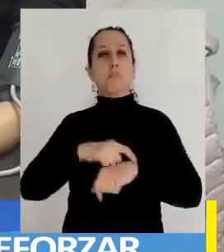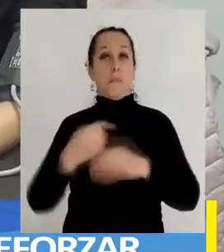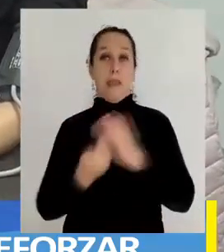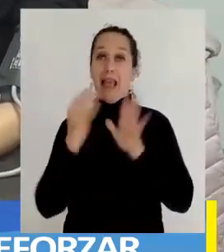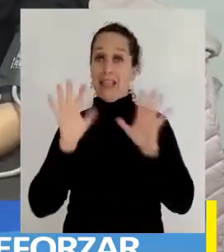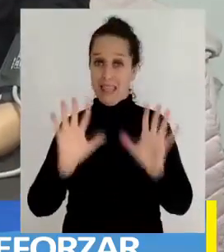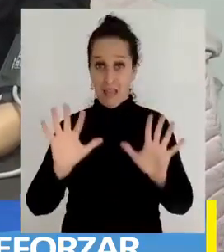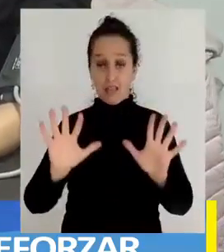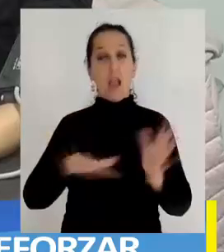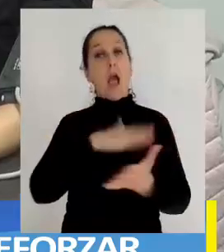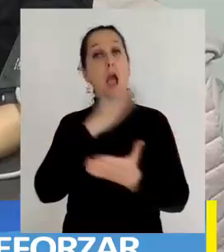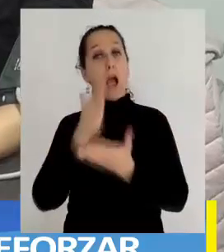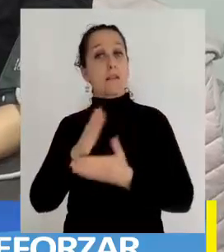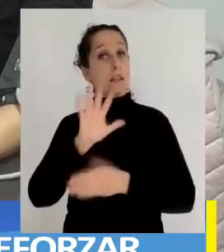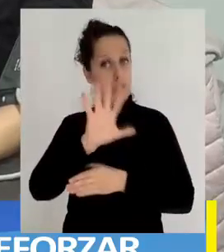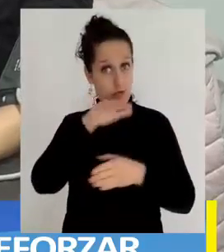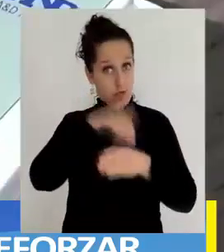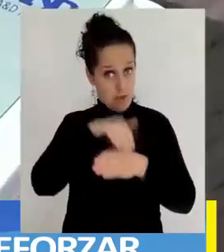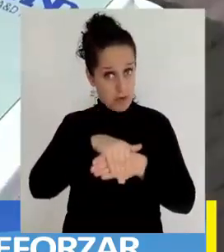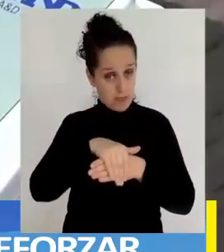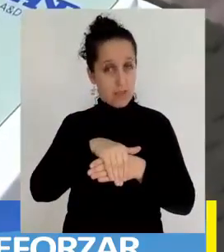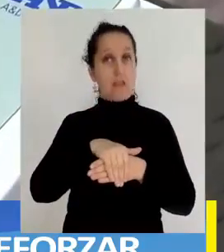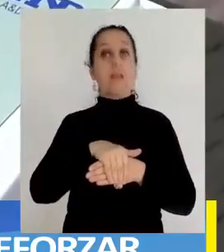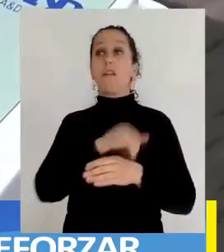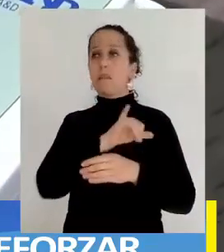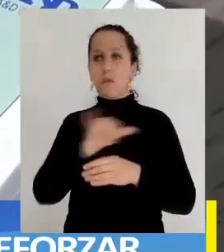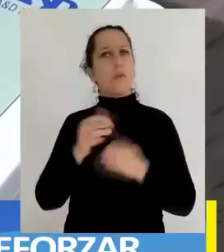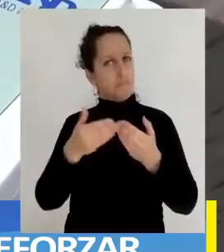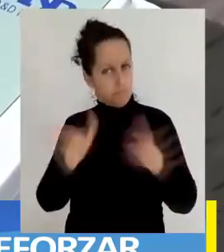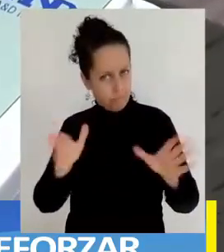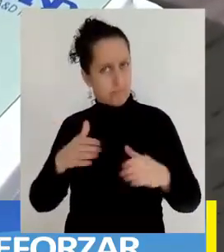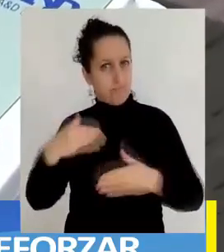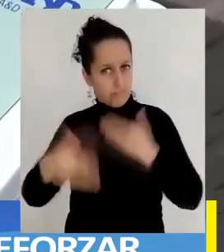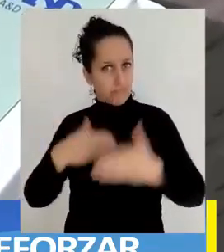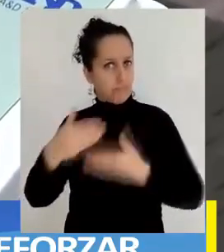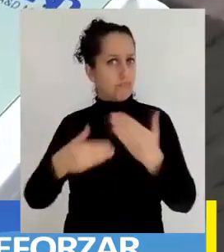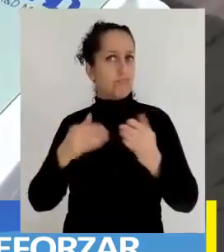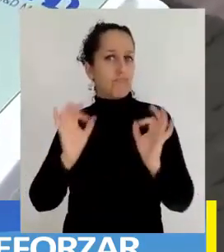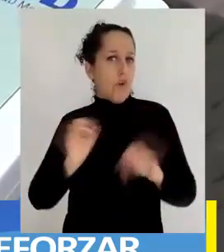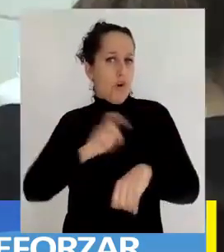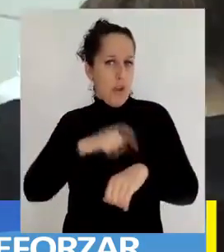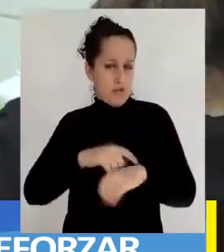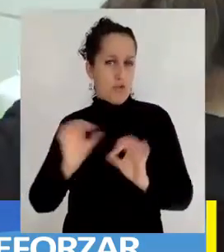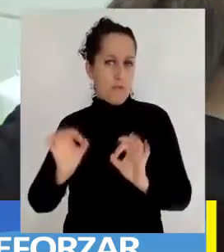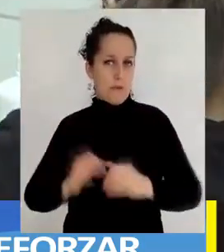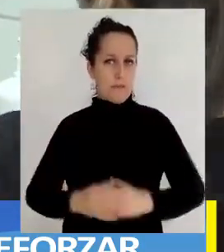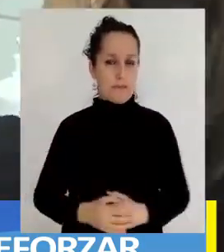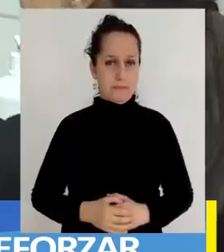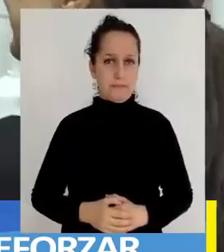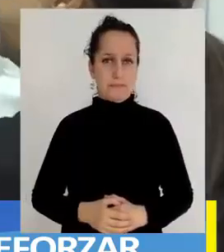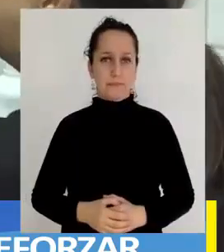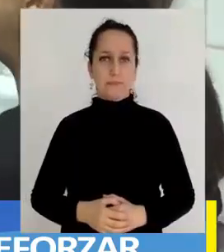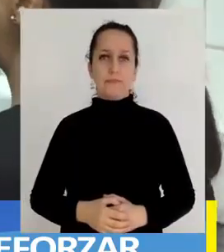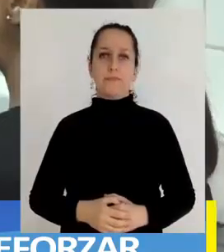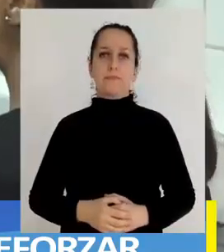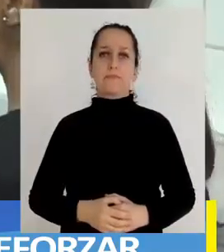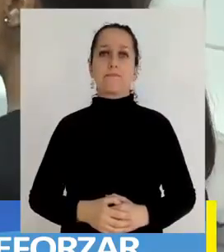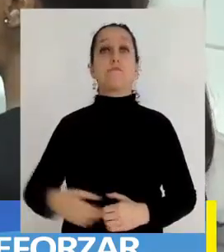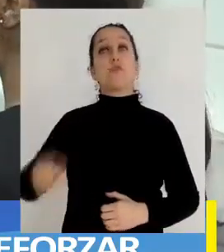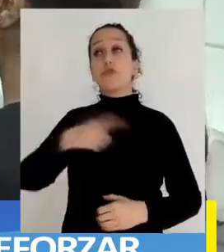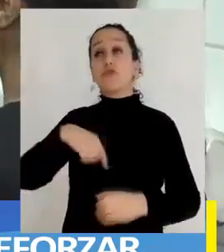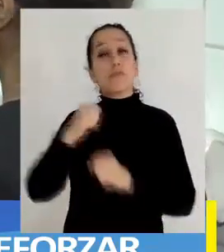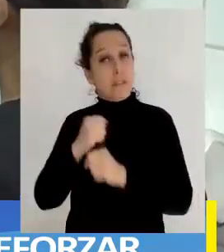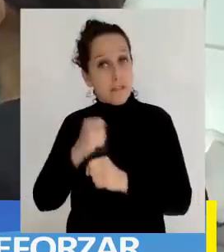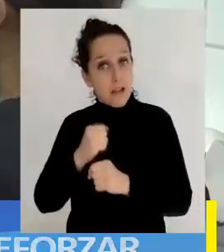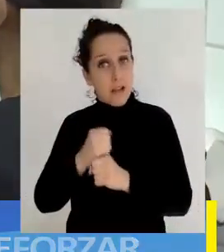desde las 10 de la mañana hasta las 17 horas, para luego continuar su atención en horario habitual. Uno es que